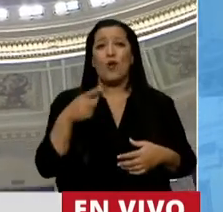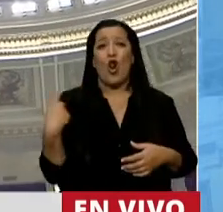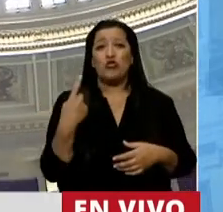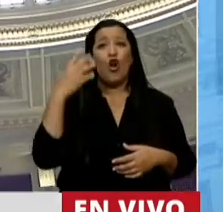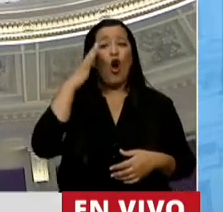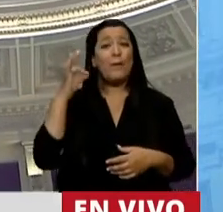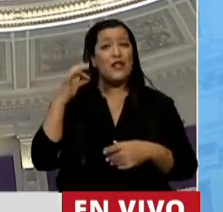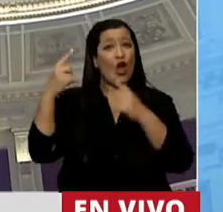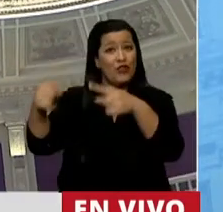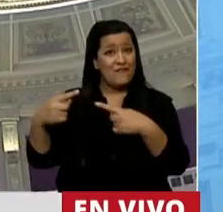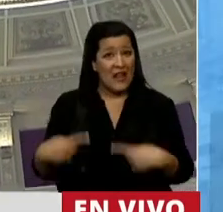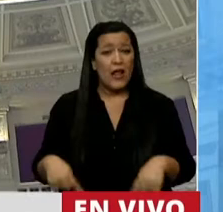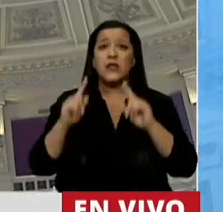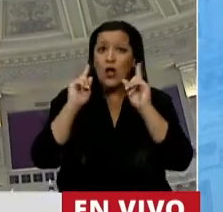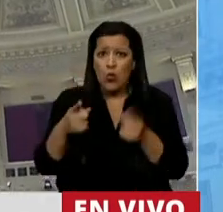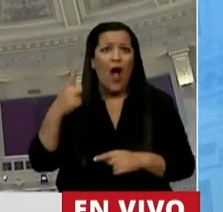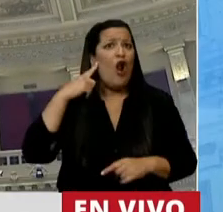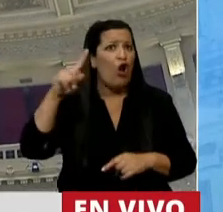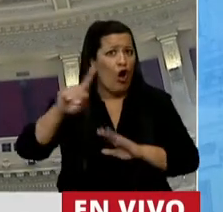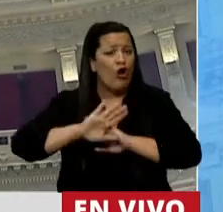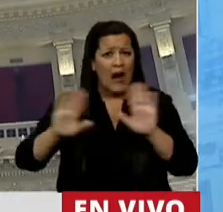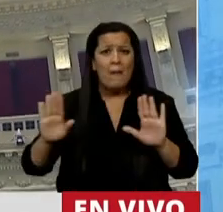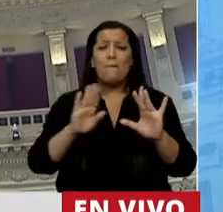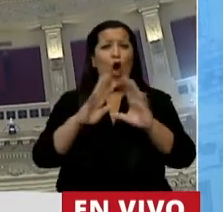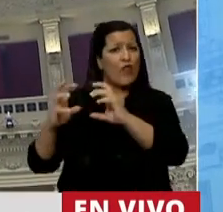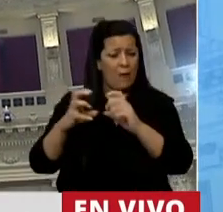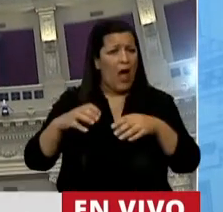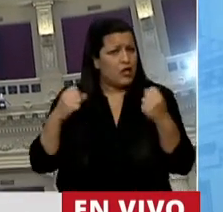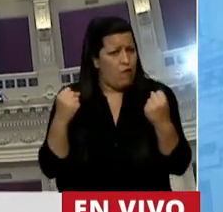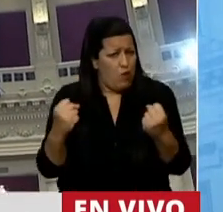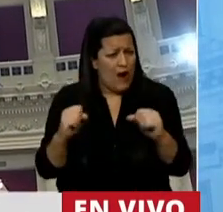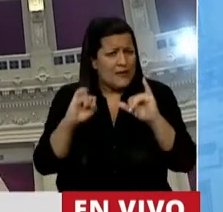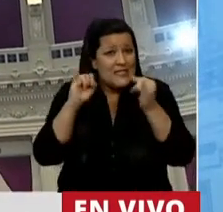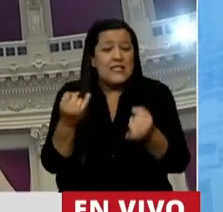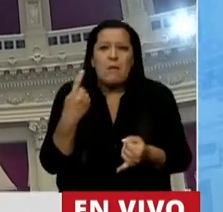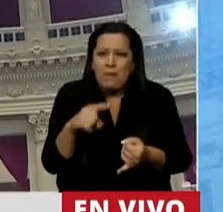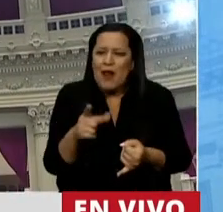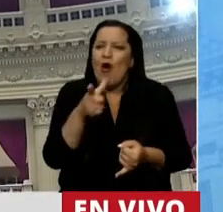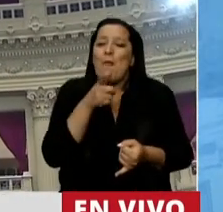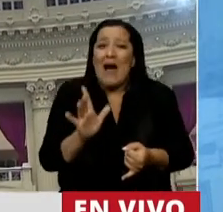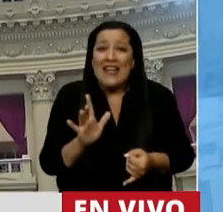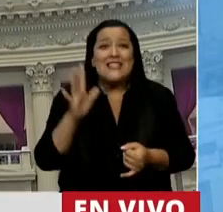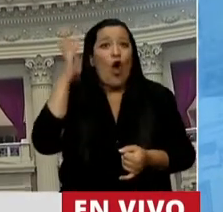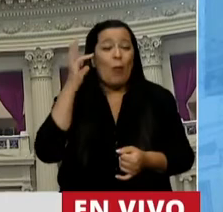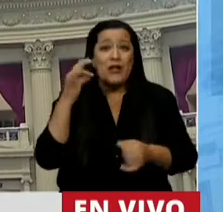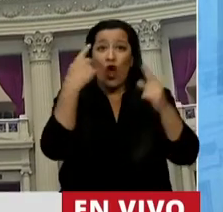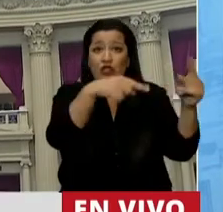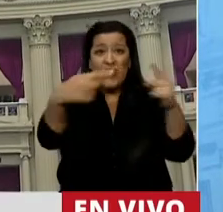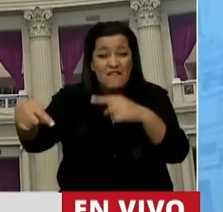distinta, hemos logrado un debate igual de intenso, pero con mucho más respeto a la diversidad de opiniones.